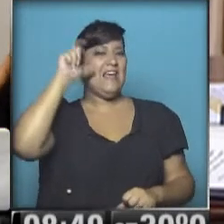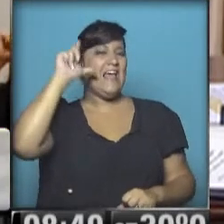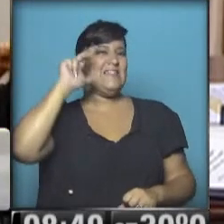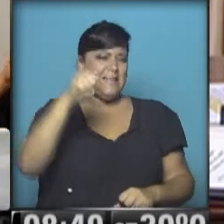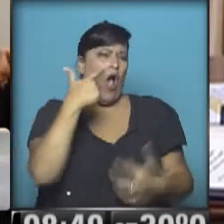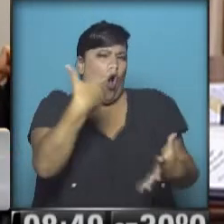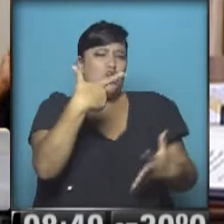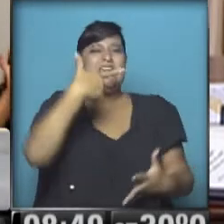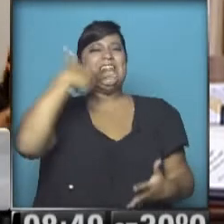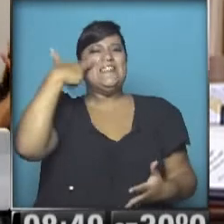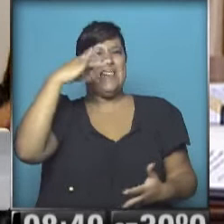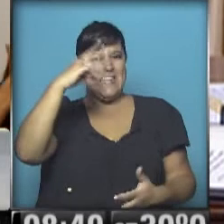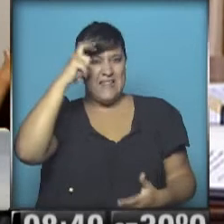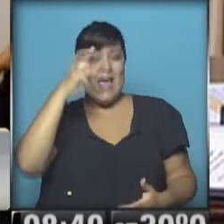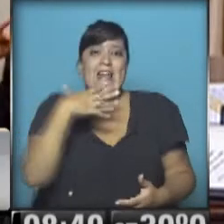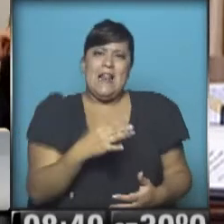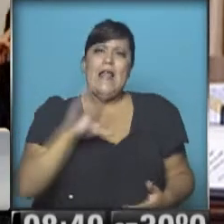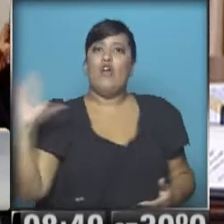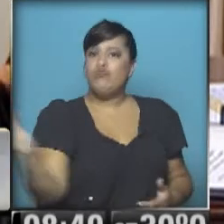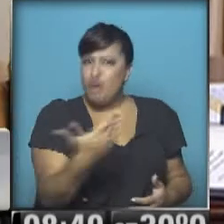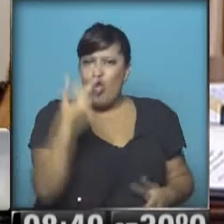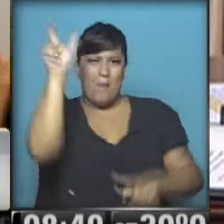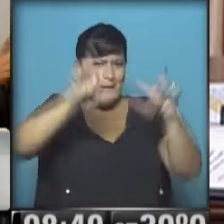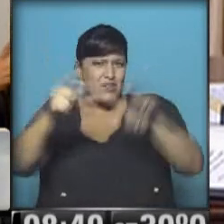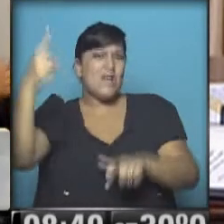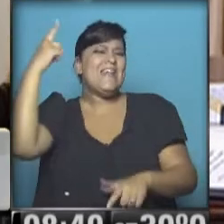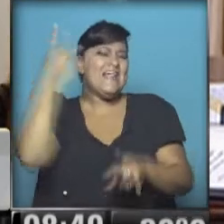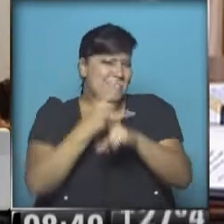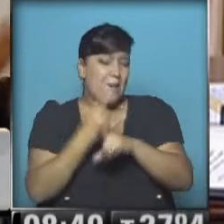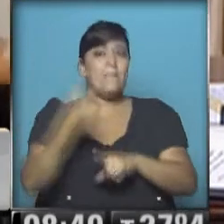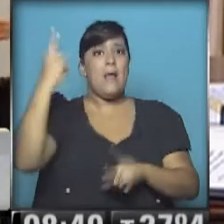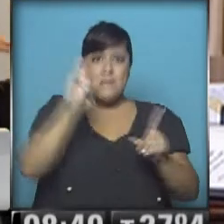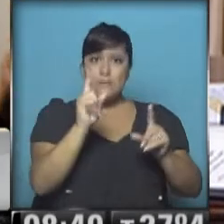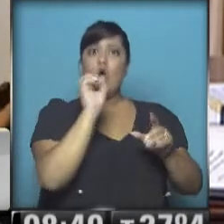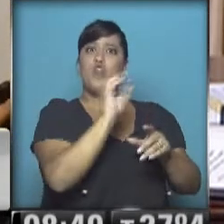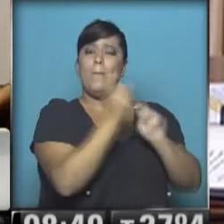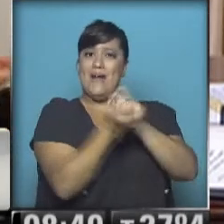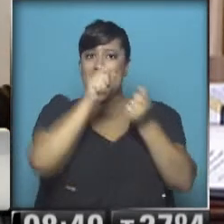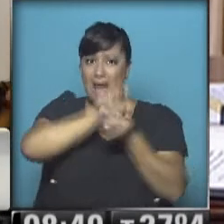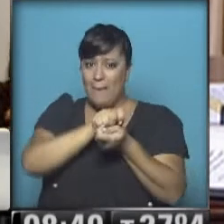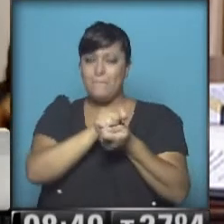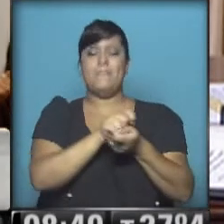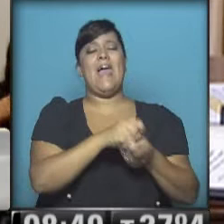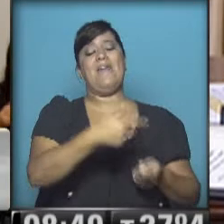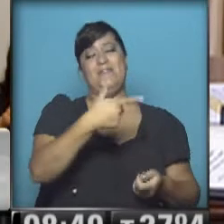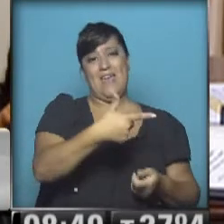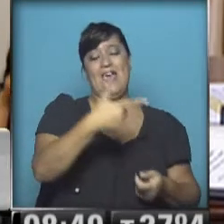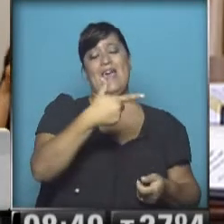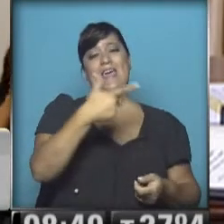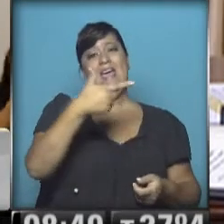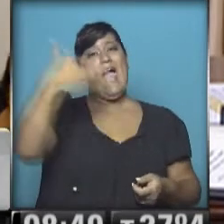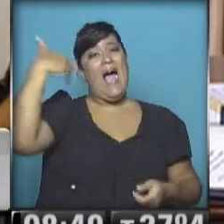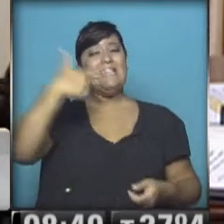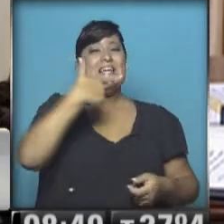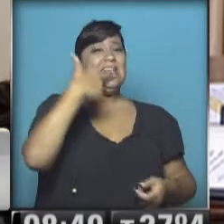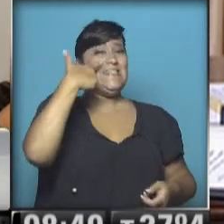como SIDE, porque en realidad todo el mundo siempre, pese a que se le había cambiado el nombre de Secretaría de